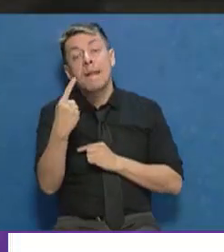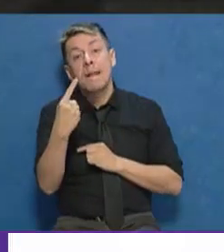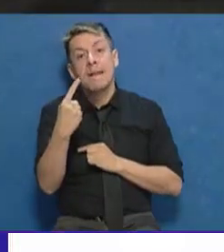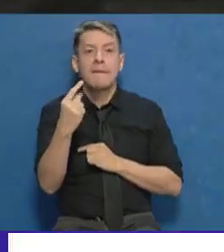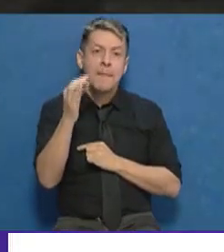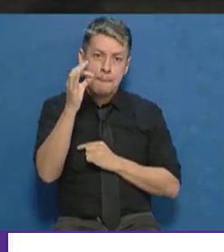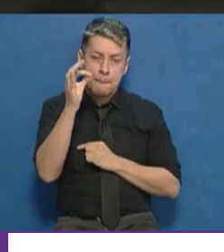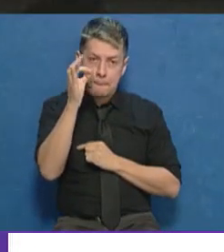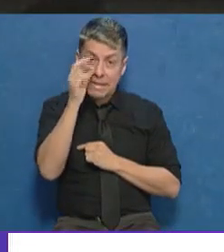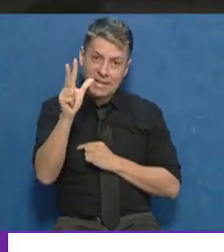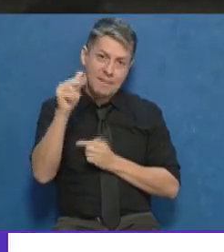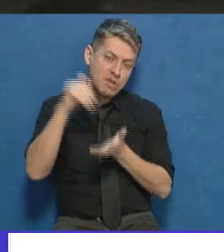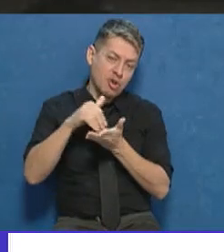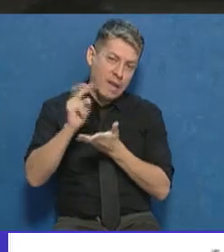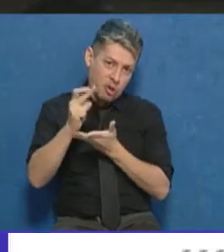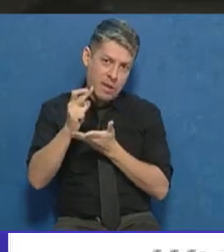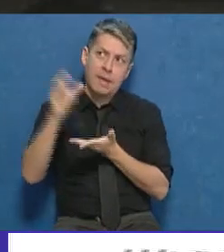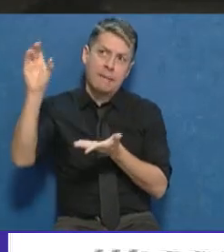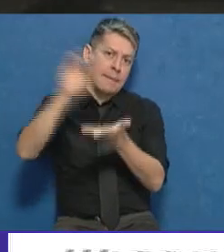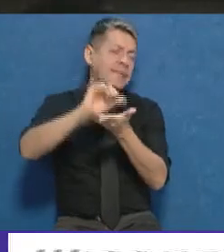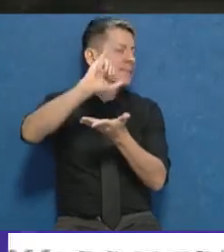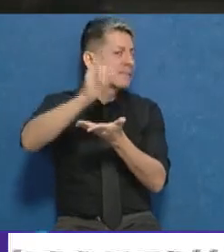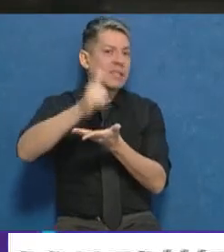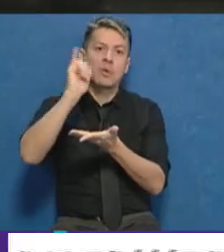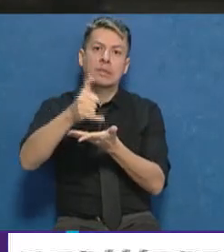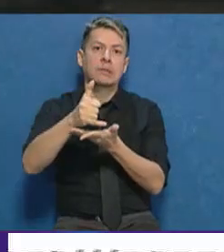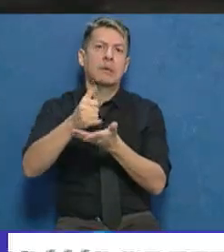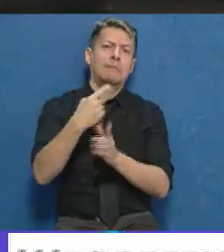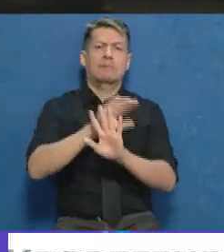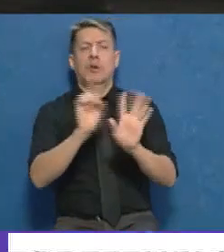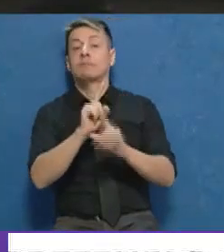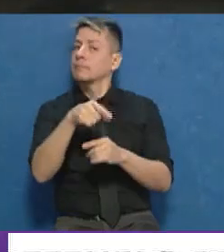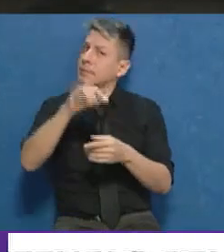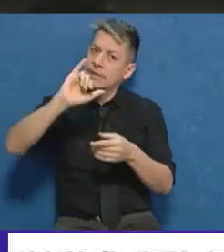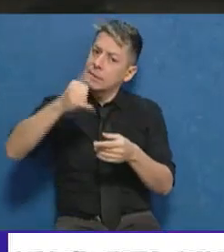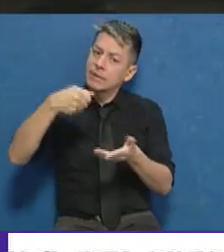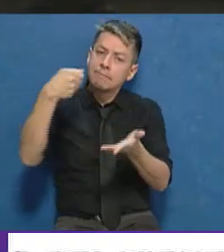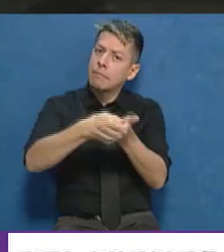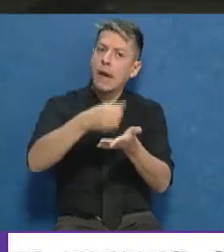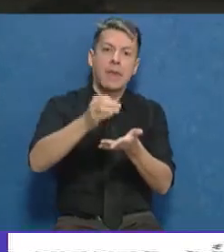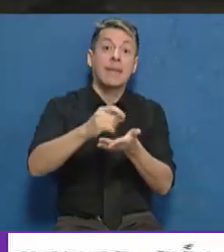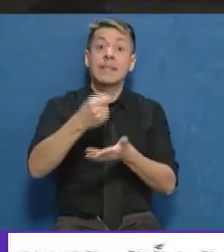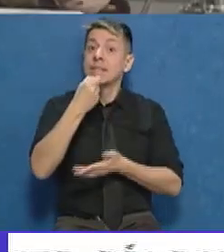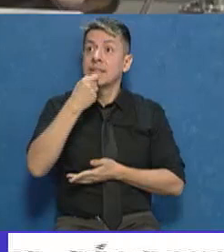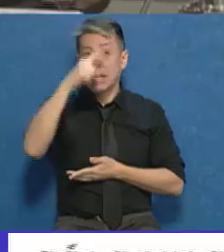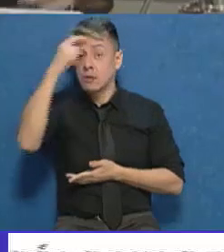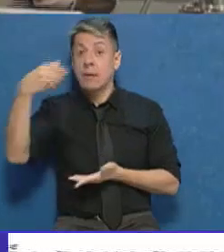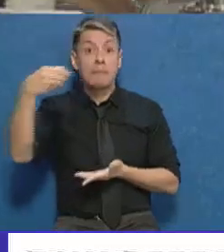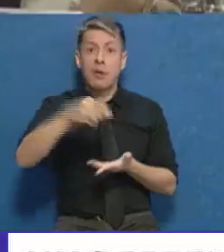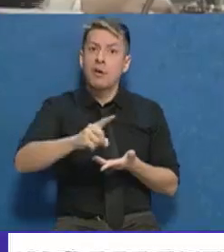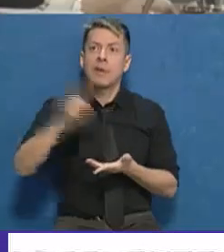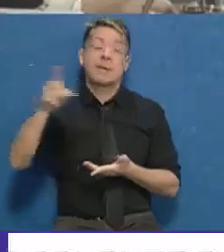de dólares, supuestamente, tienen que estar. No hay forma de eludirlos. Porque si la nación no envía los fondos, está